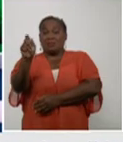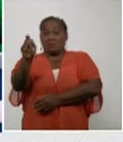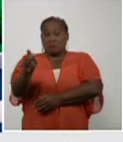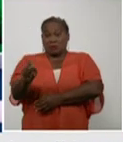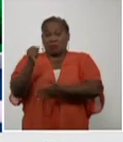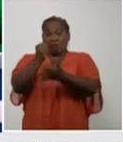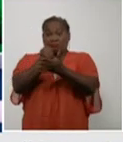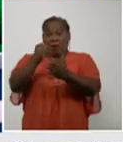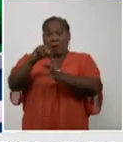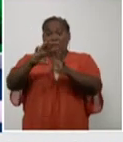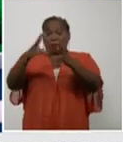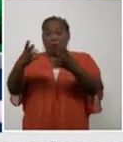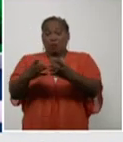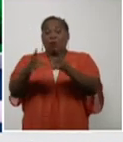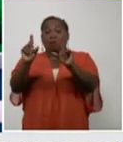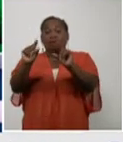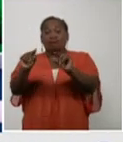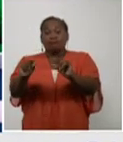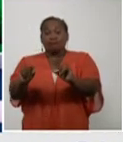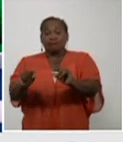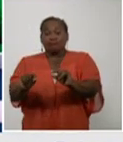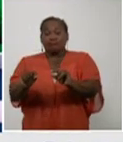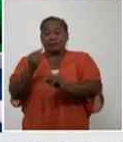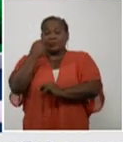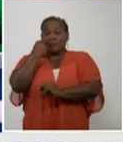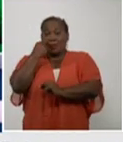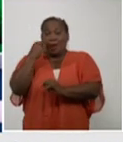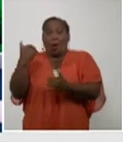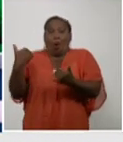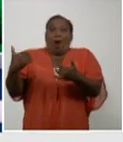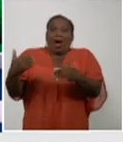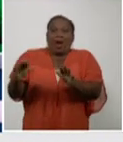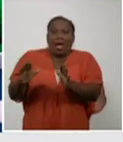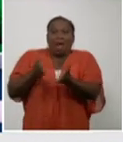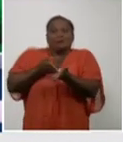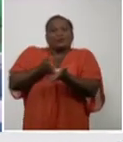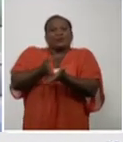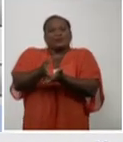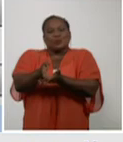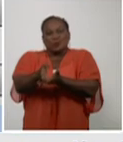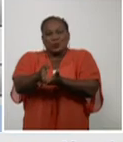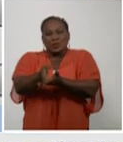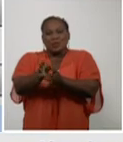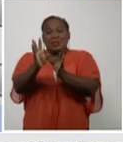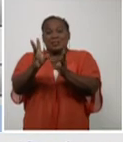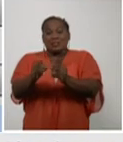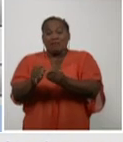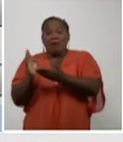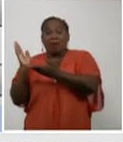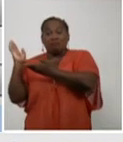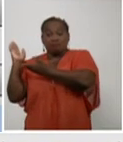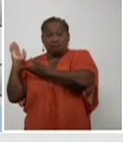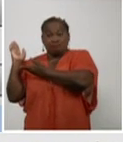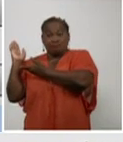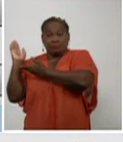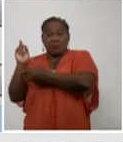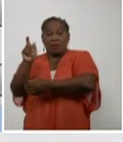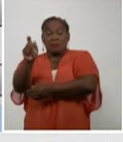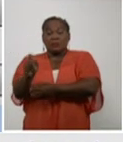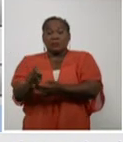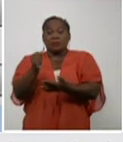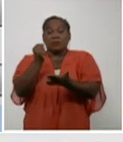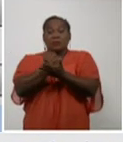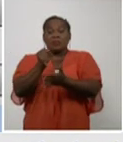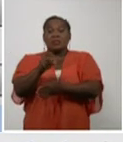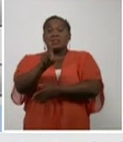Una reducción que ojalá se estabilice. Y una cifra elevada de casos confirmados, 109